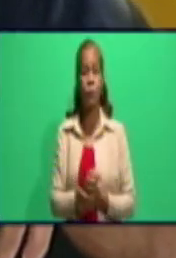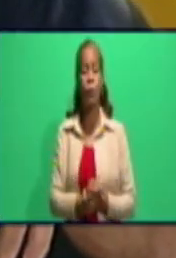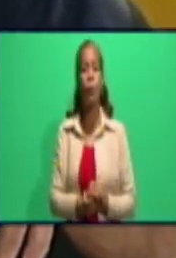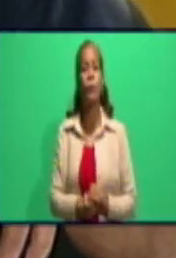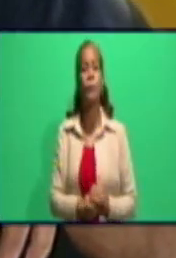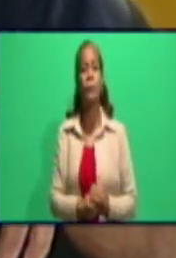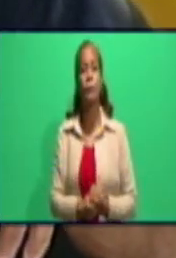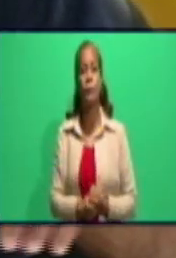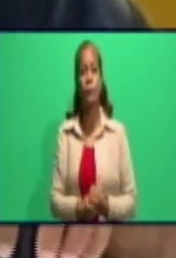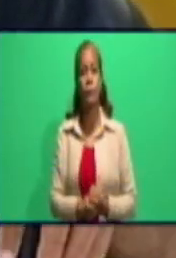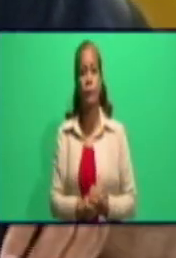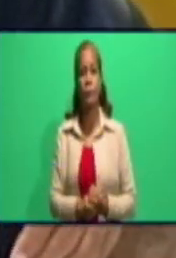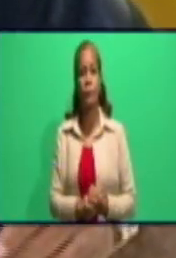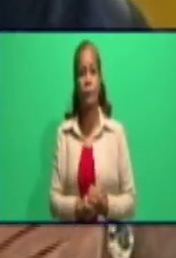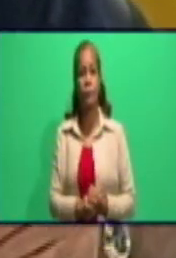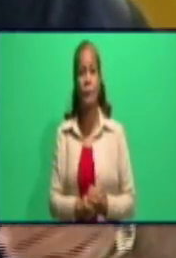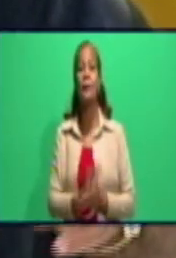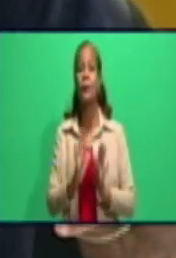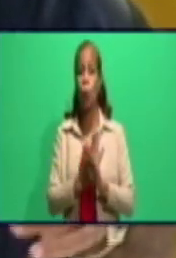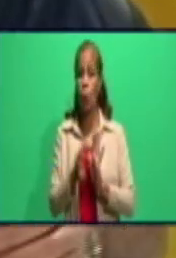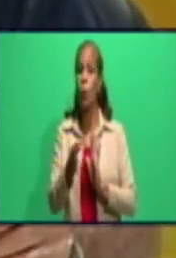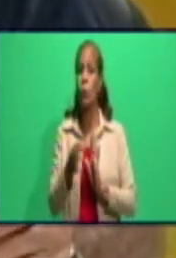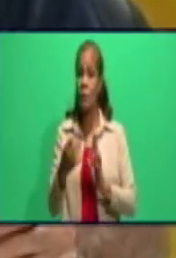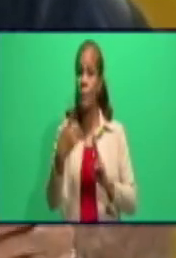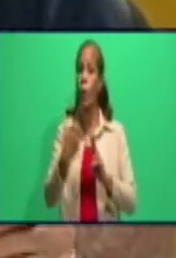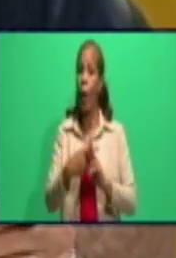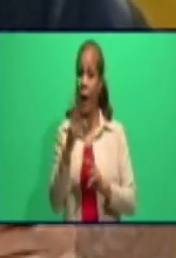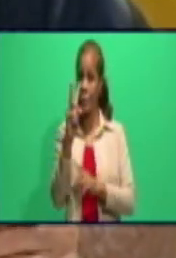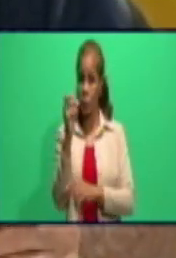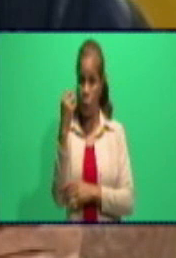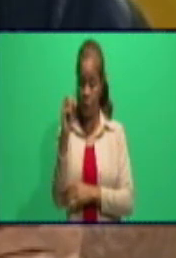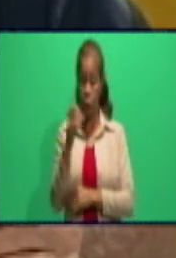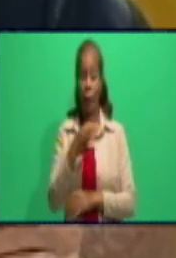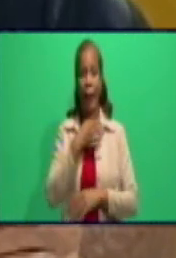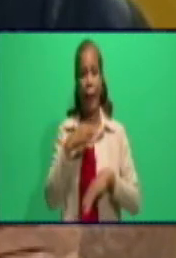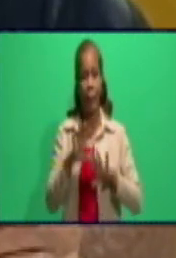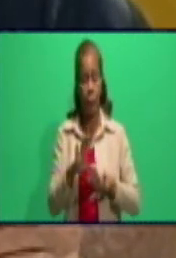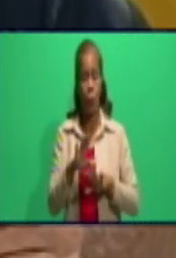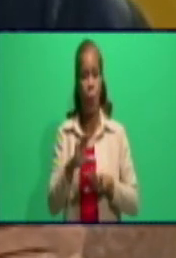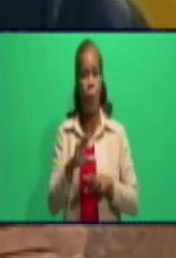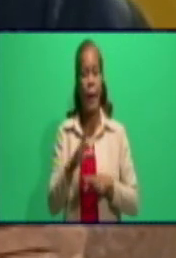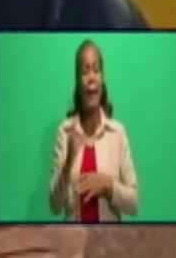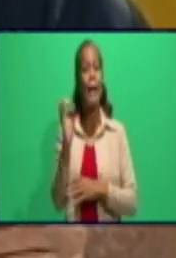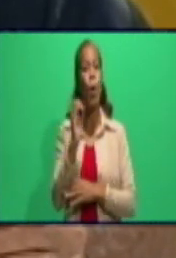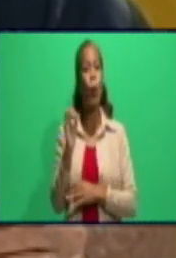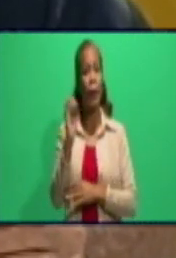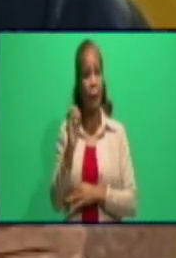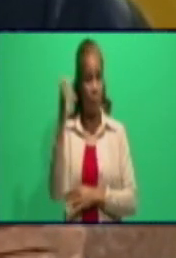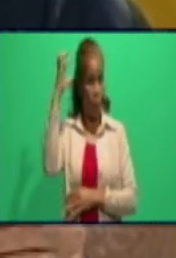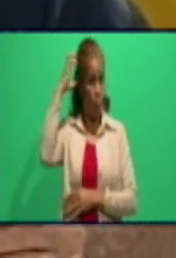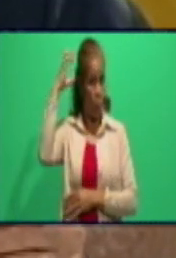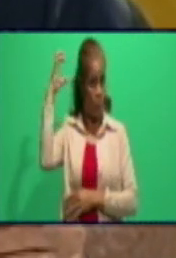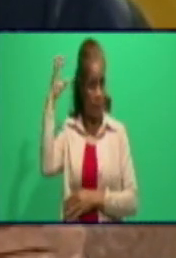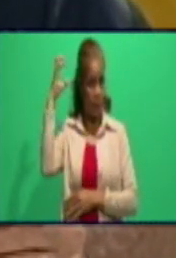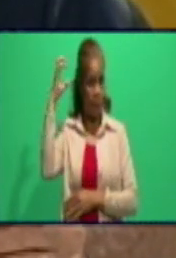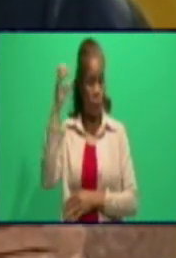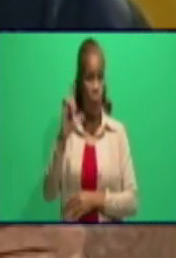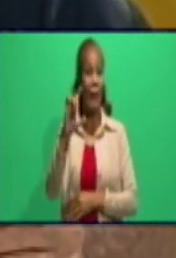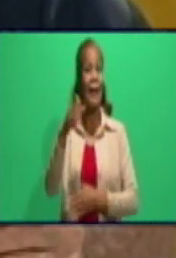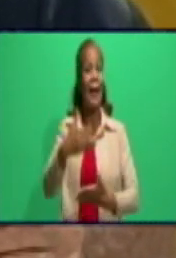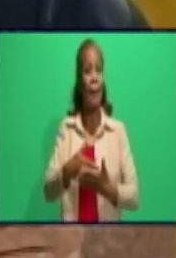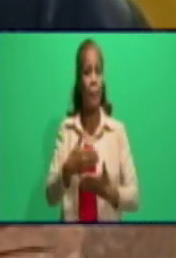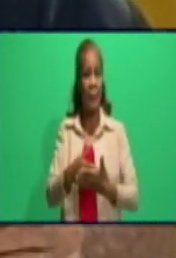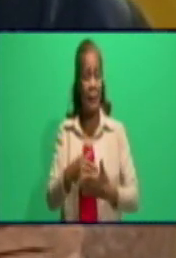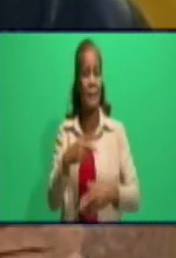presentes estas violaciones en todos los territorios. Ahora, en el sector estatal, que también, como decía ahorita, se ha